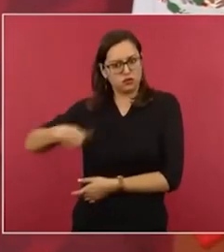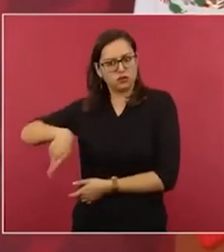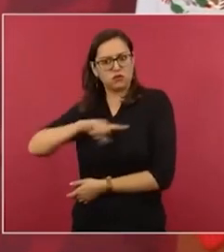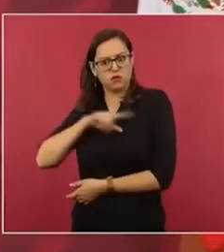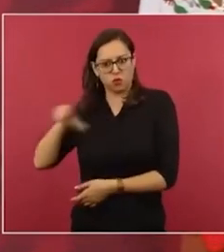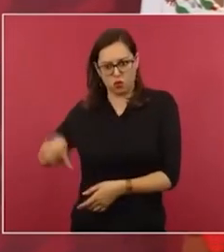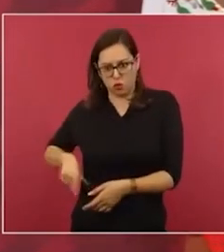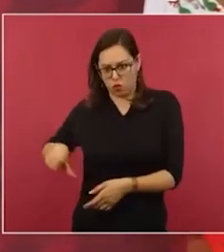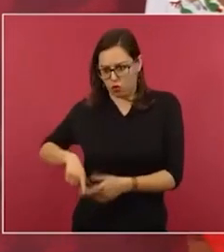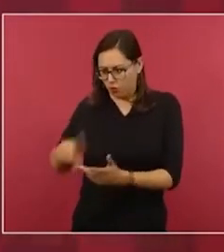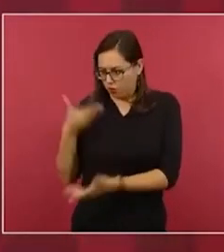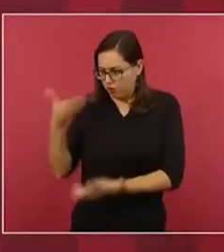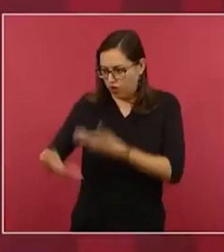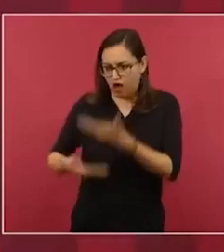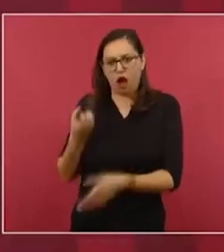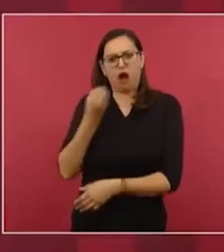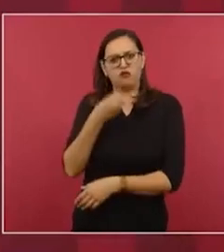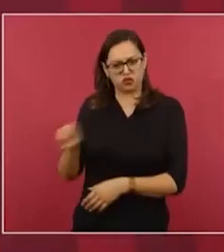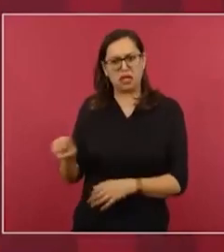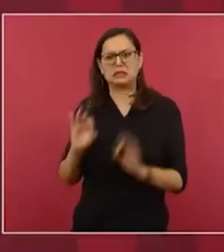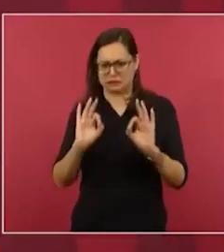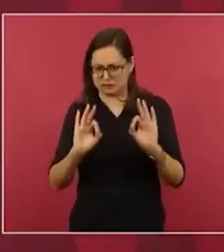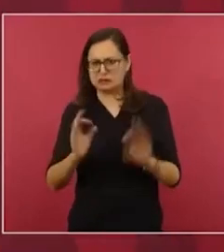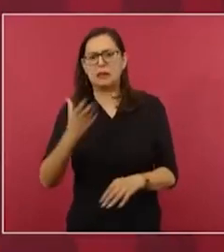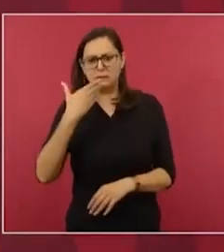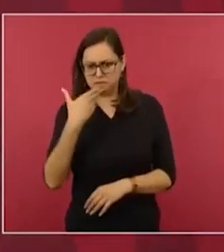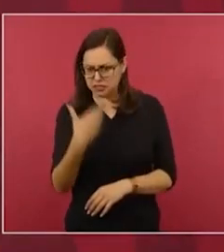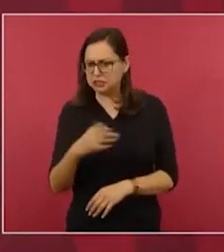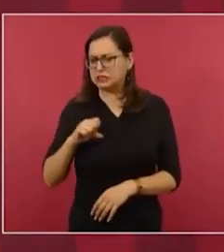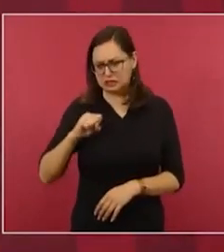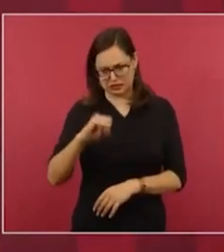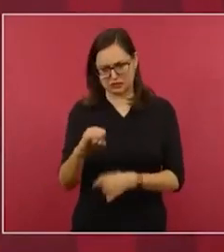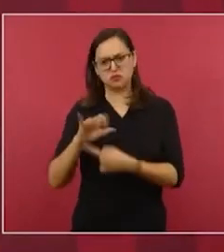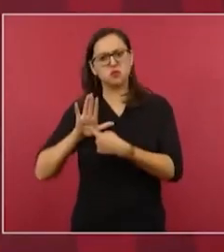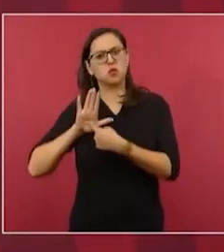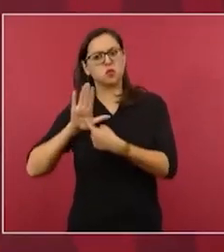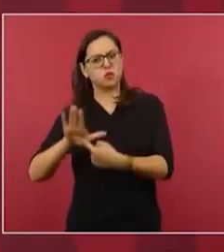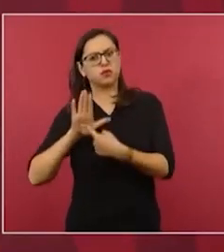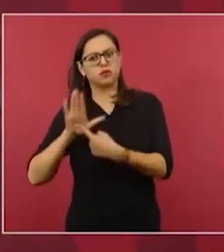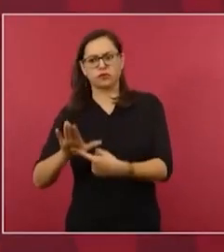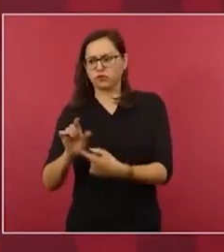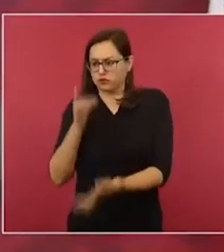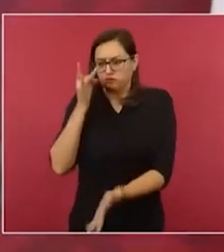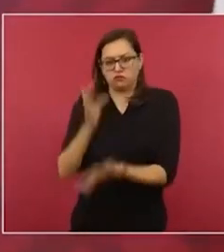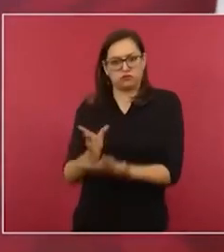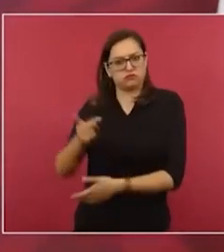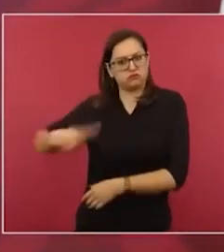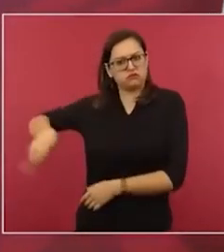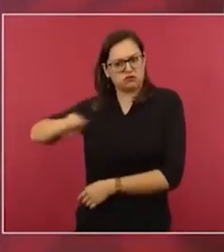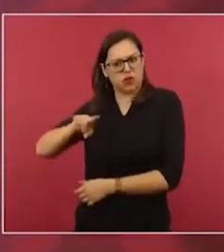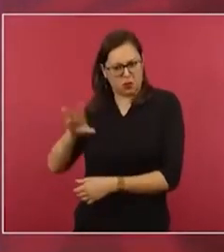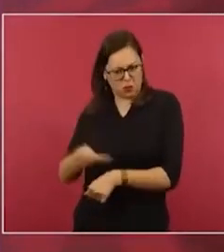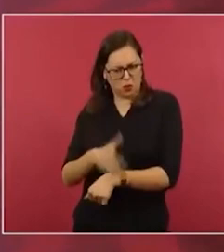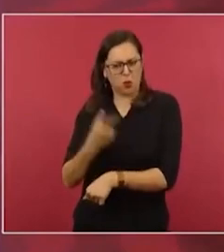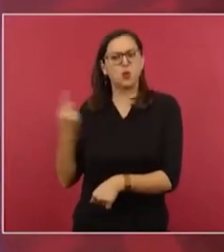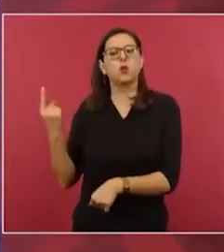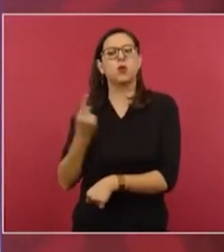tenemos y qué bien que así sea que presentar nuestros bienes